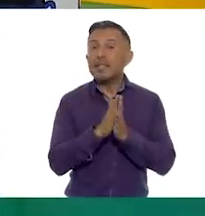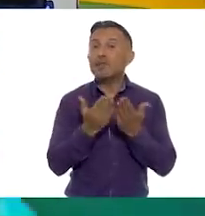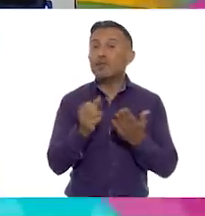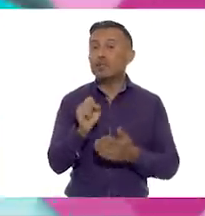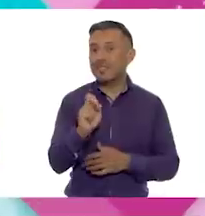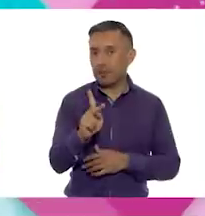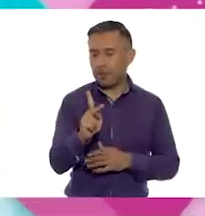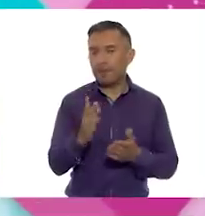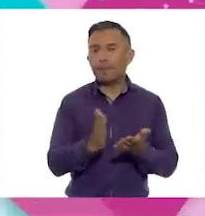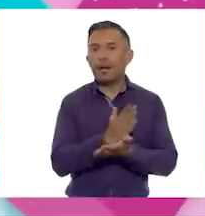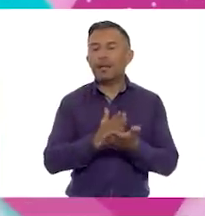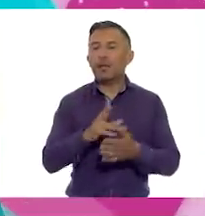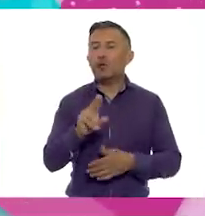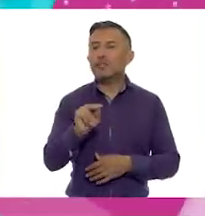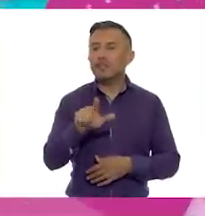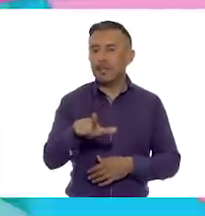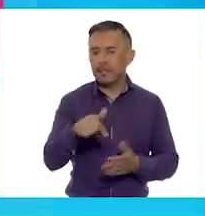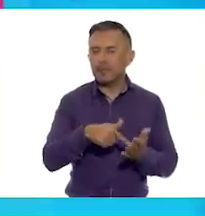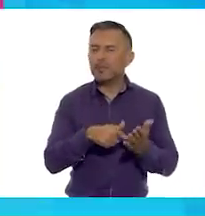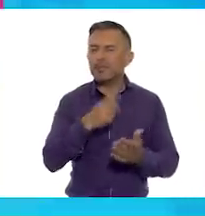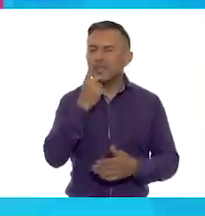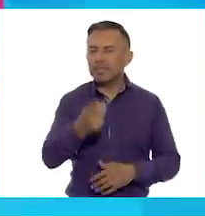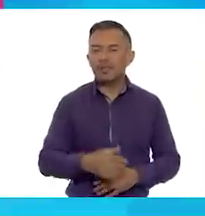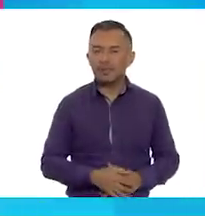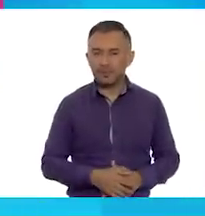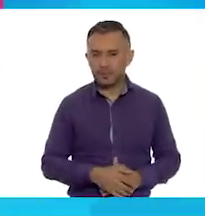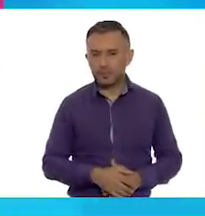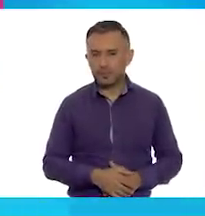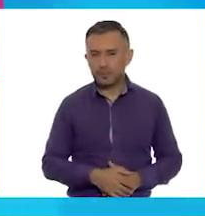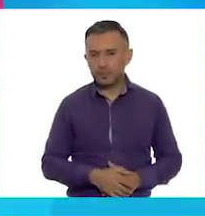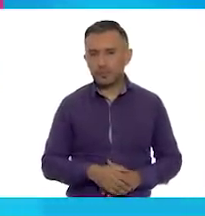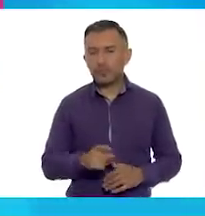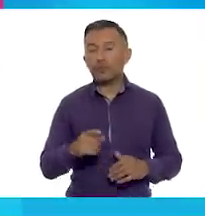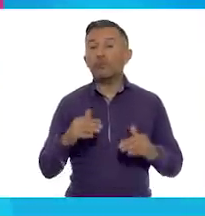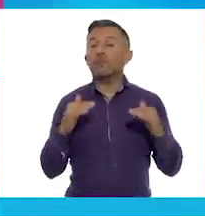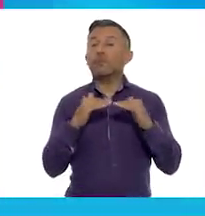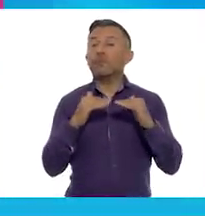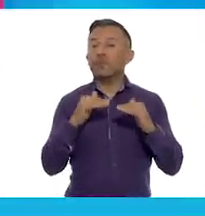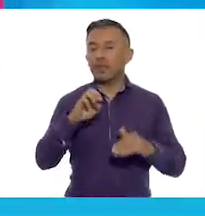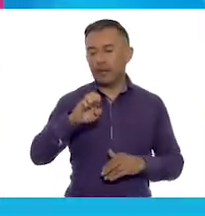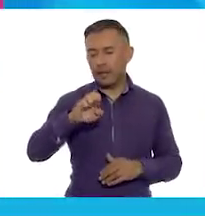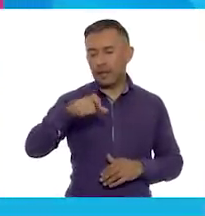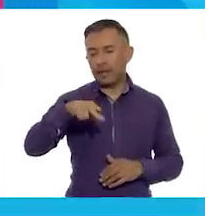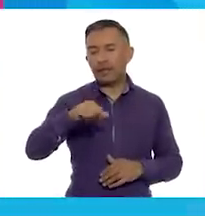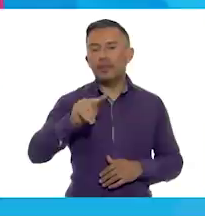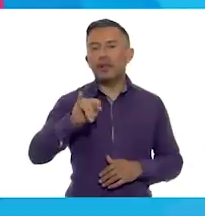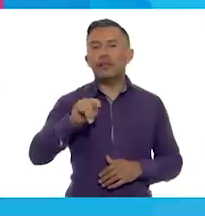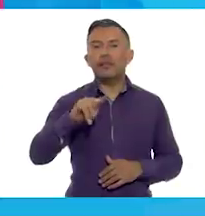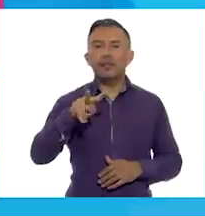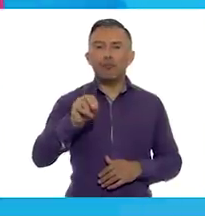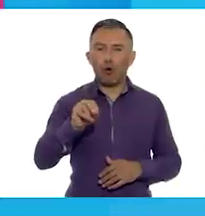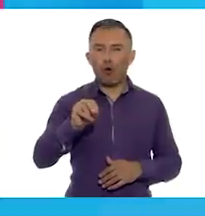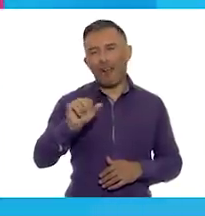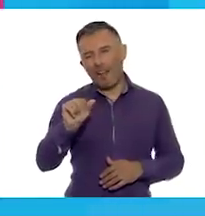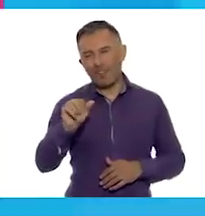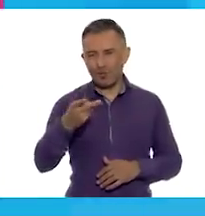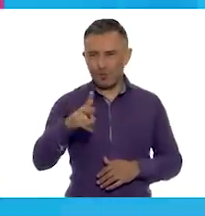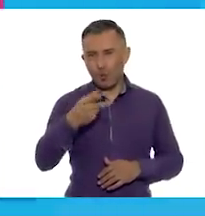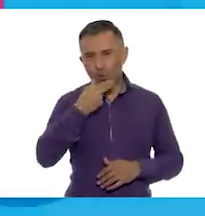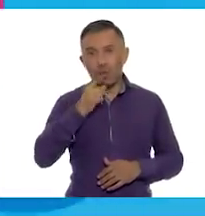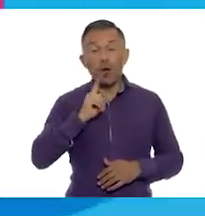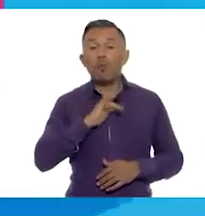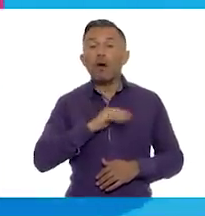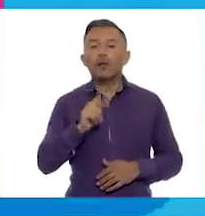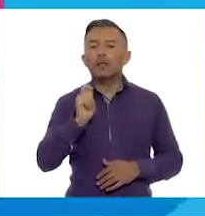en la página 87 dice que equitativo o equitativa se refiere a repartir las